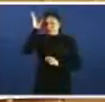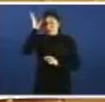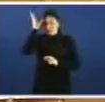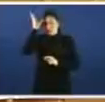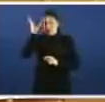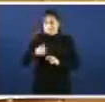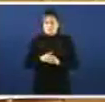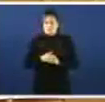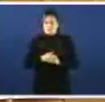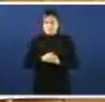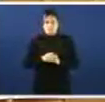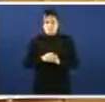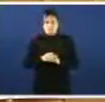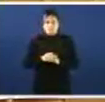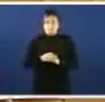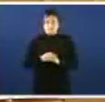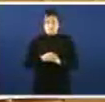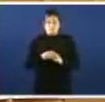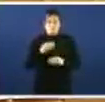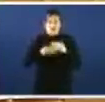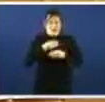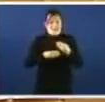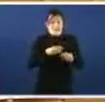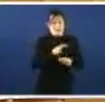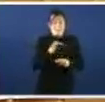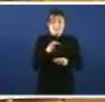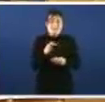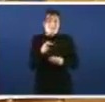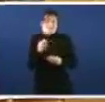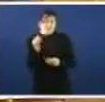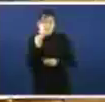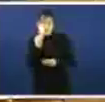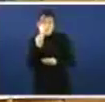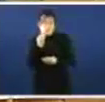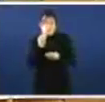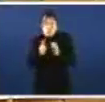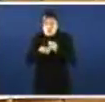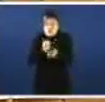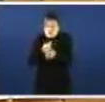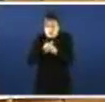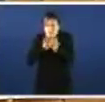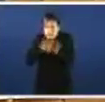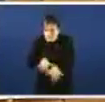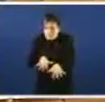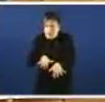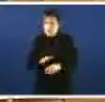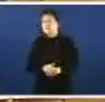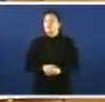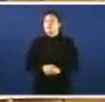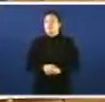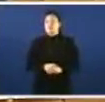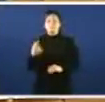referencia e os imbéciles os sigan ao pé da letra non é miña. Eu vou